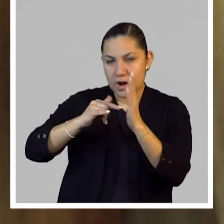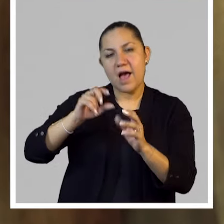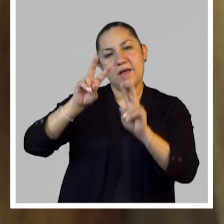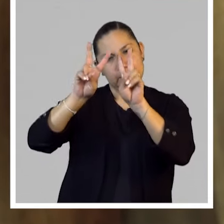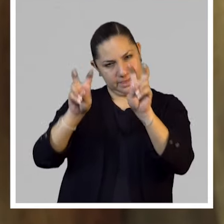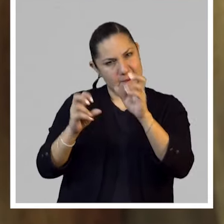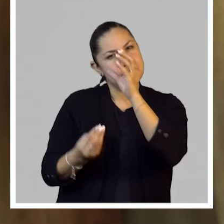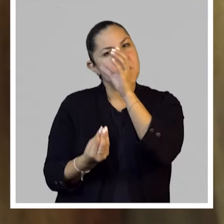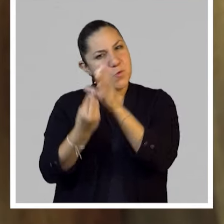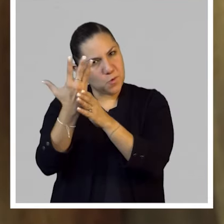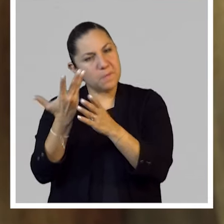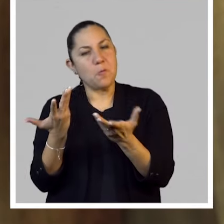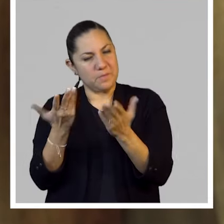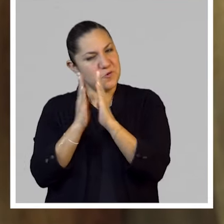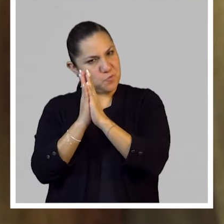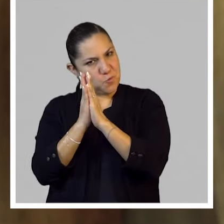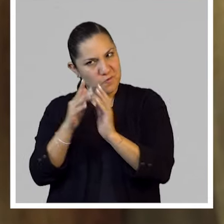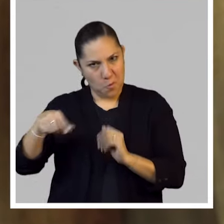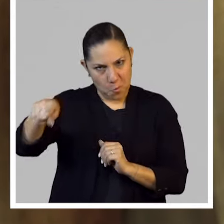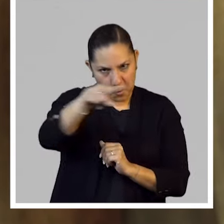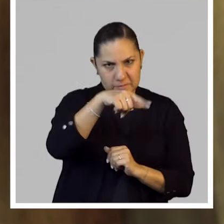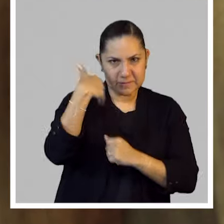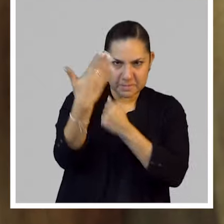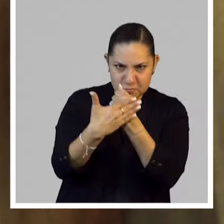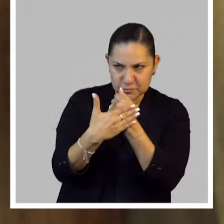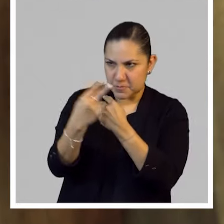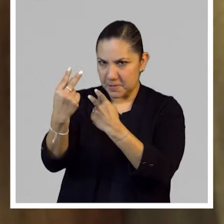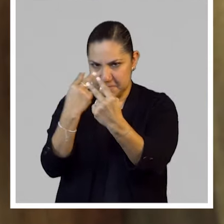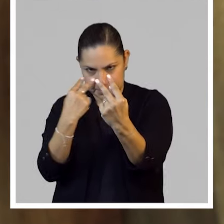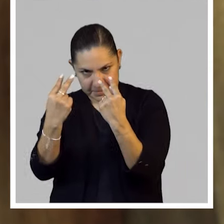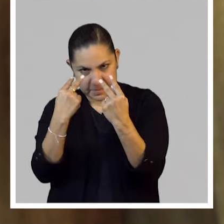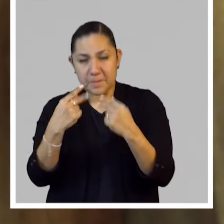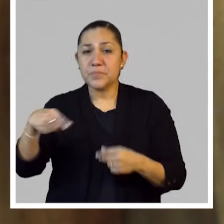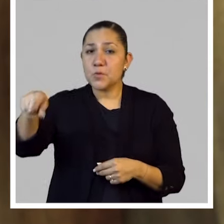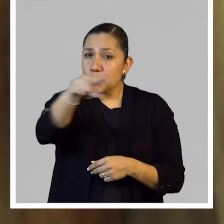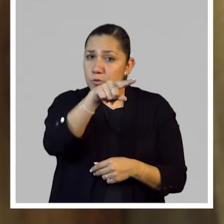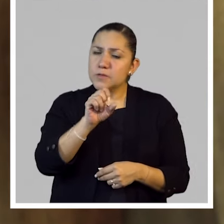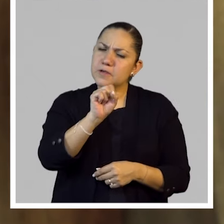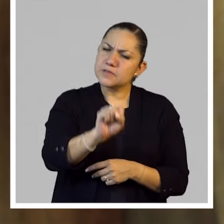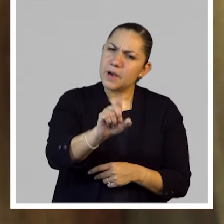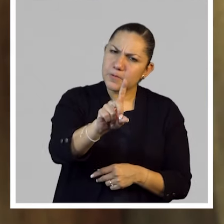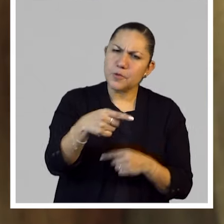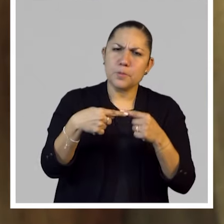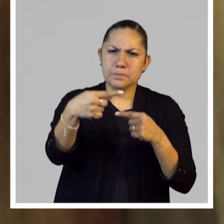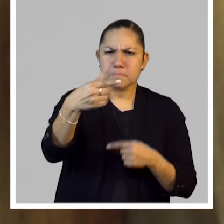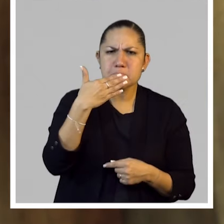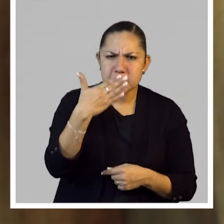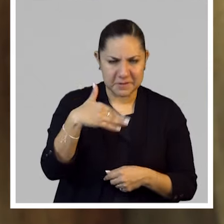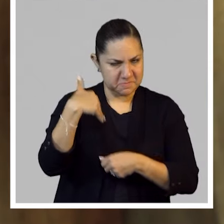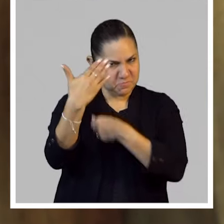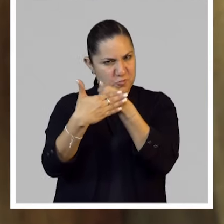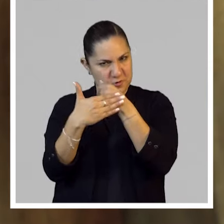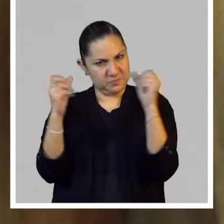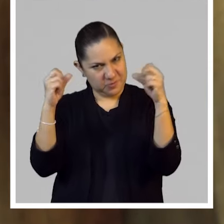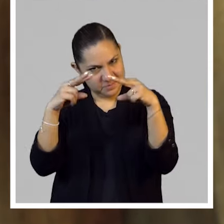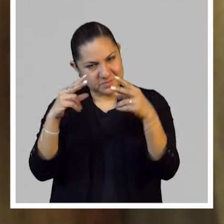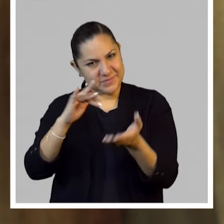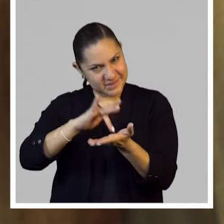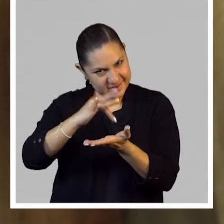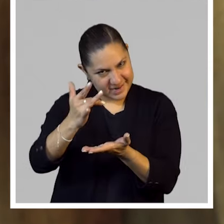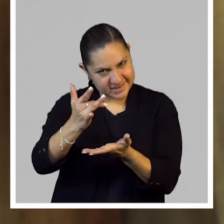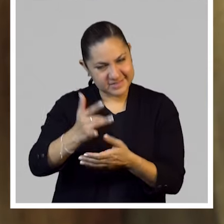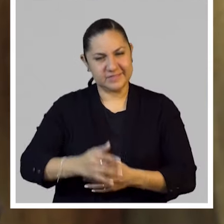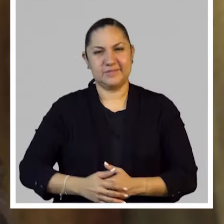favor, sintonicen. Y pues muchas gracias, como de costumbre. Pasen ustedes un bonito fin de semana y nos vemos por acá. Muchas gracias.